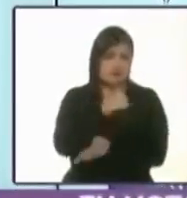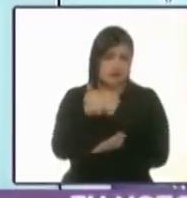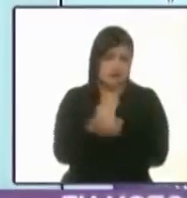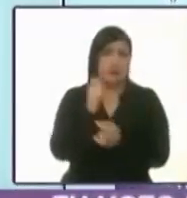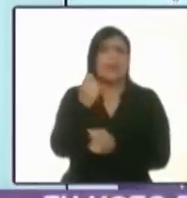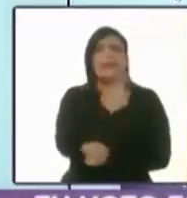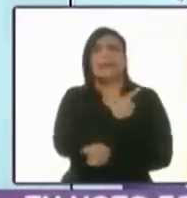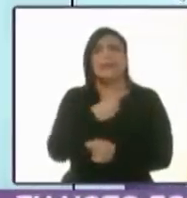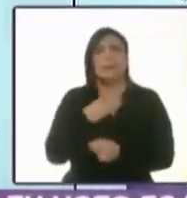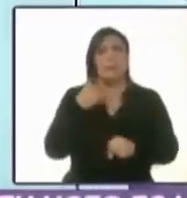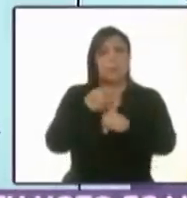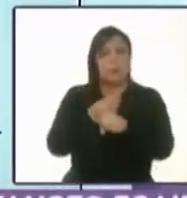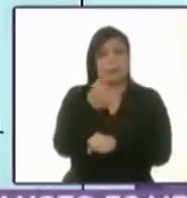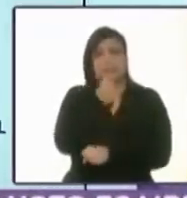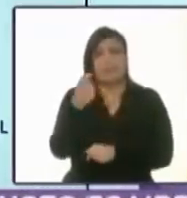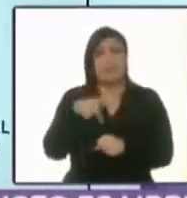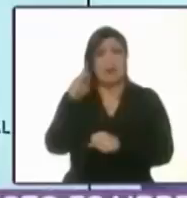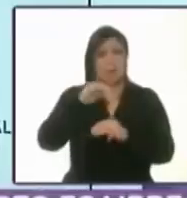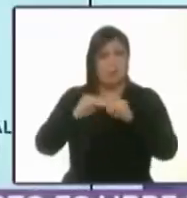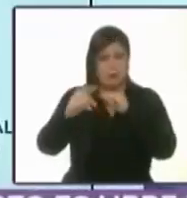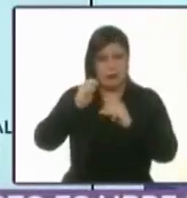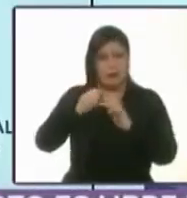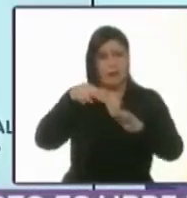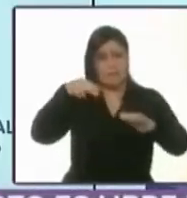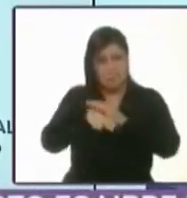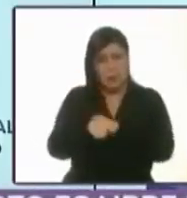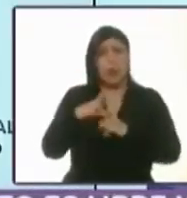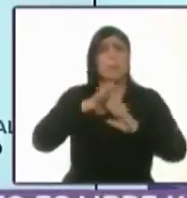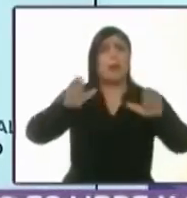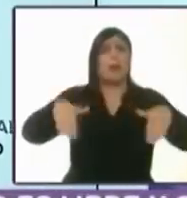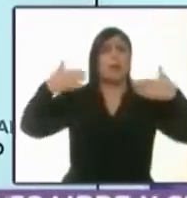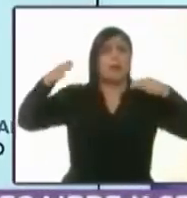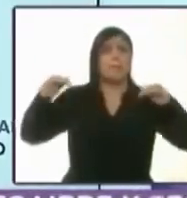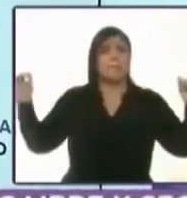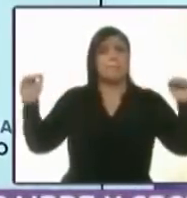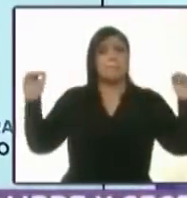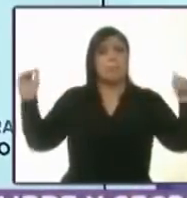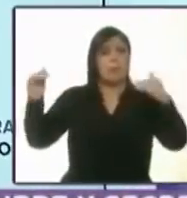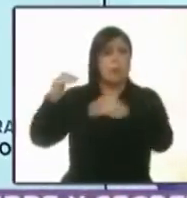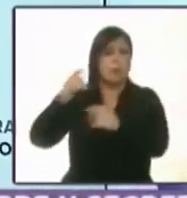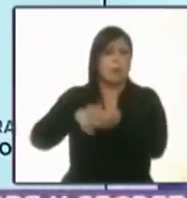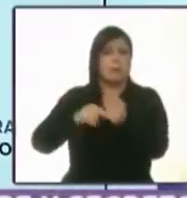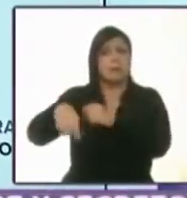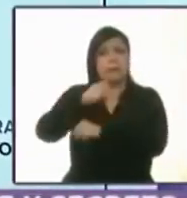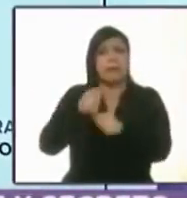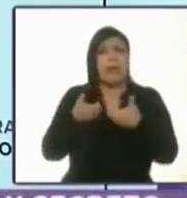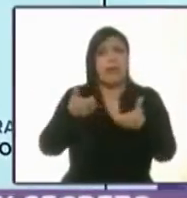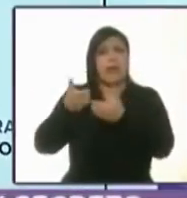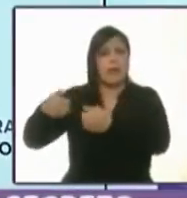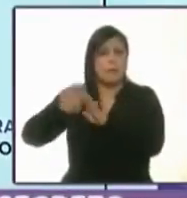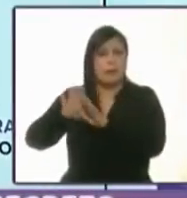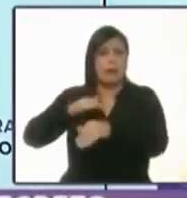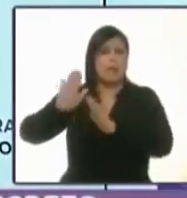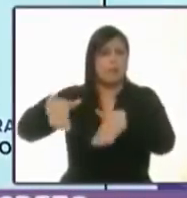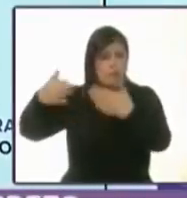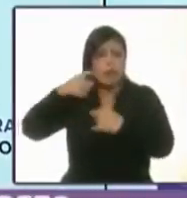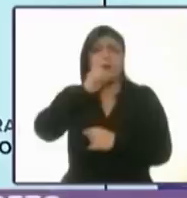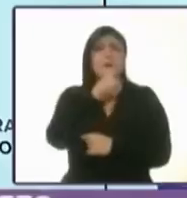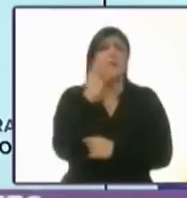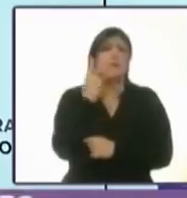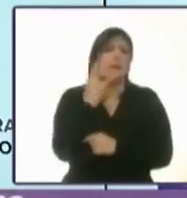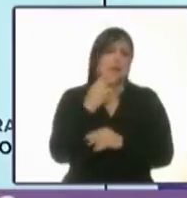hacer son 100 kilómetros de metro, un anillo exterior para sacar el tráfico pesado de la ciudad y tres trenes